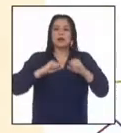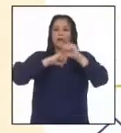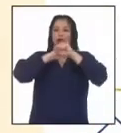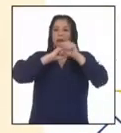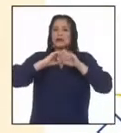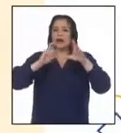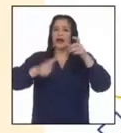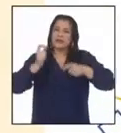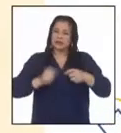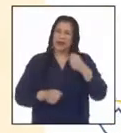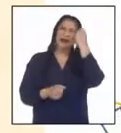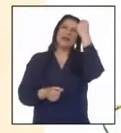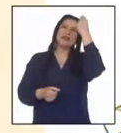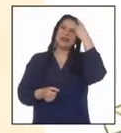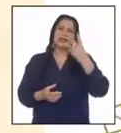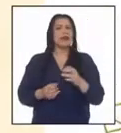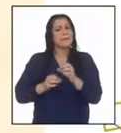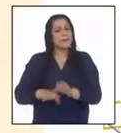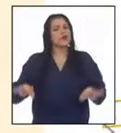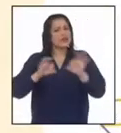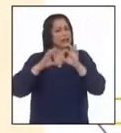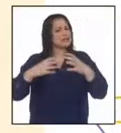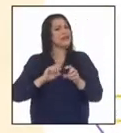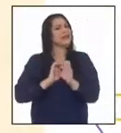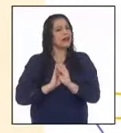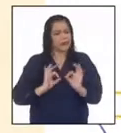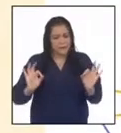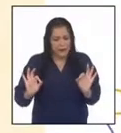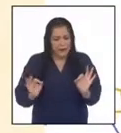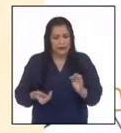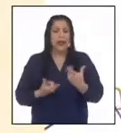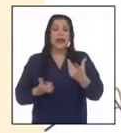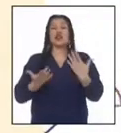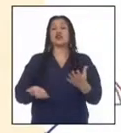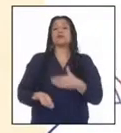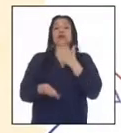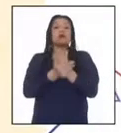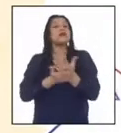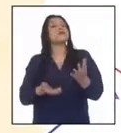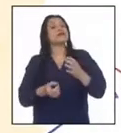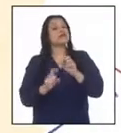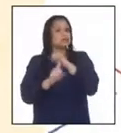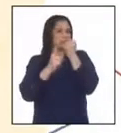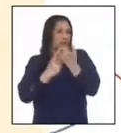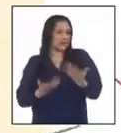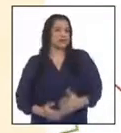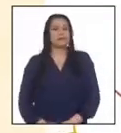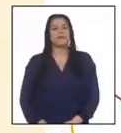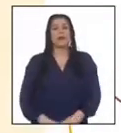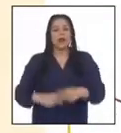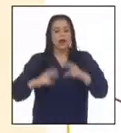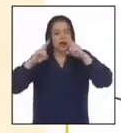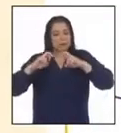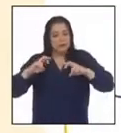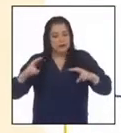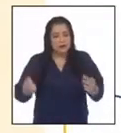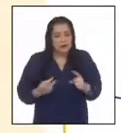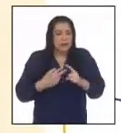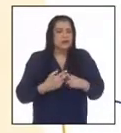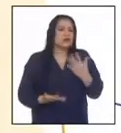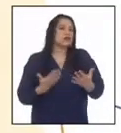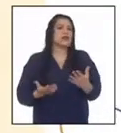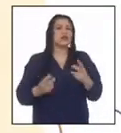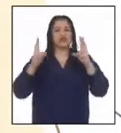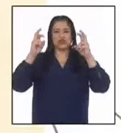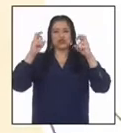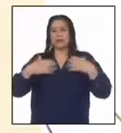despertar o crear la conciencia sanitaria pública sobre los problemas médicos sociales urgidos de su solución. Investigaciones originales sobre los